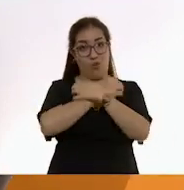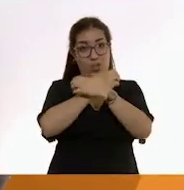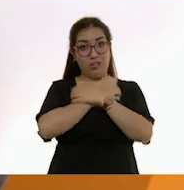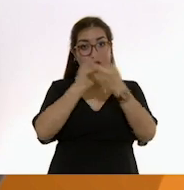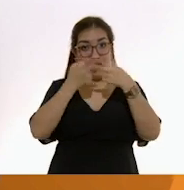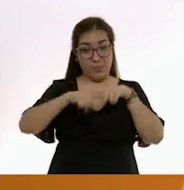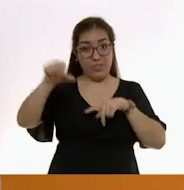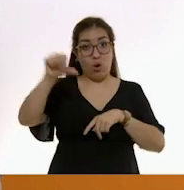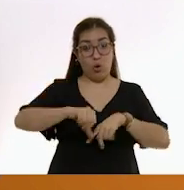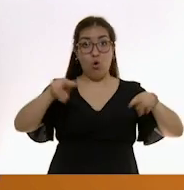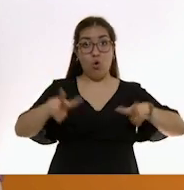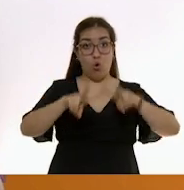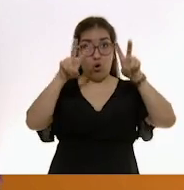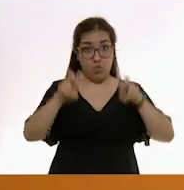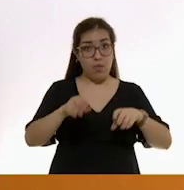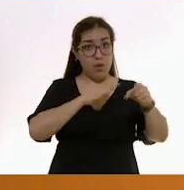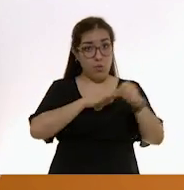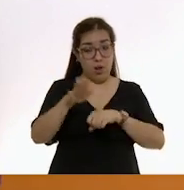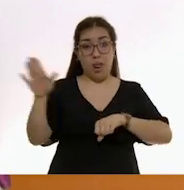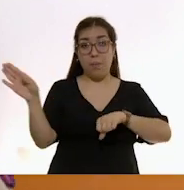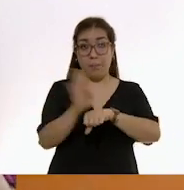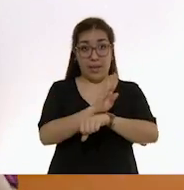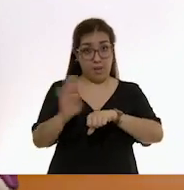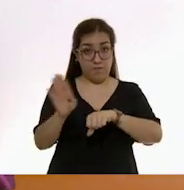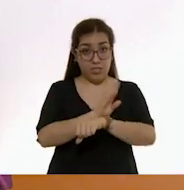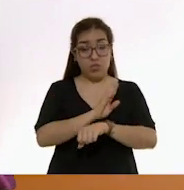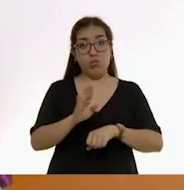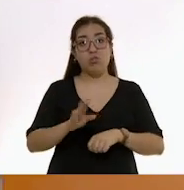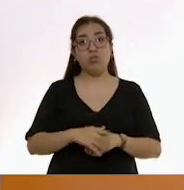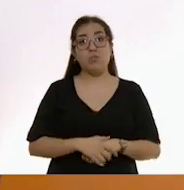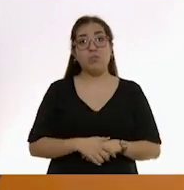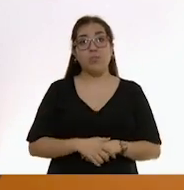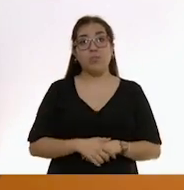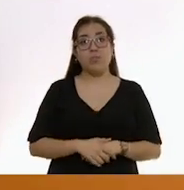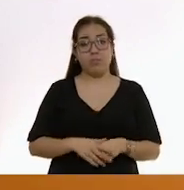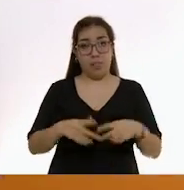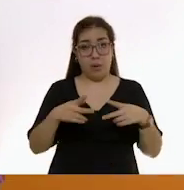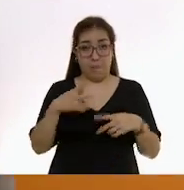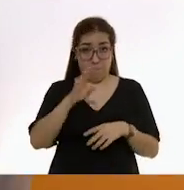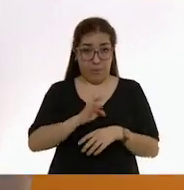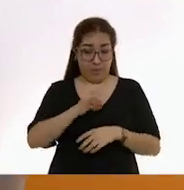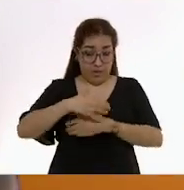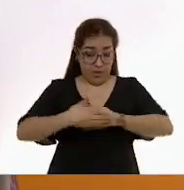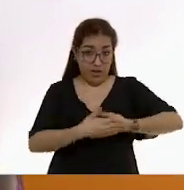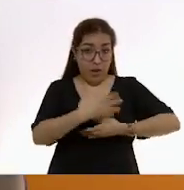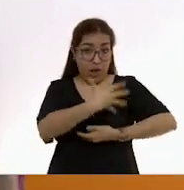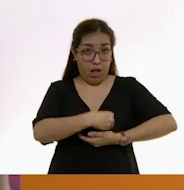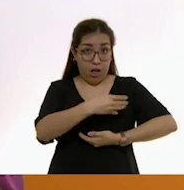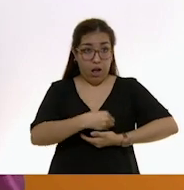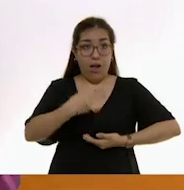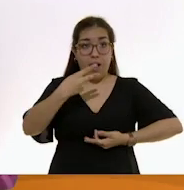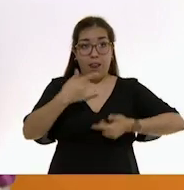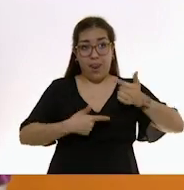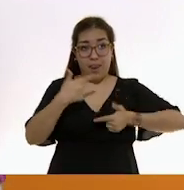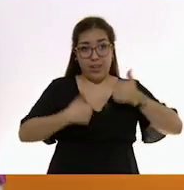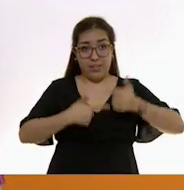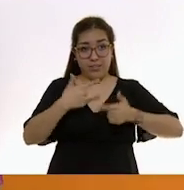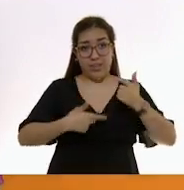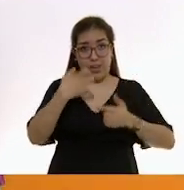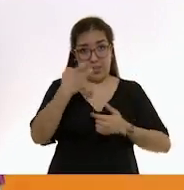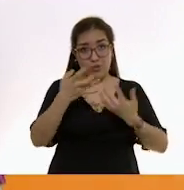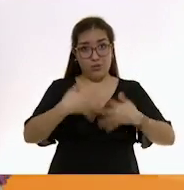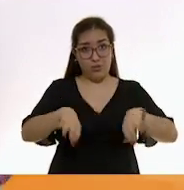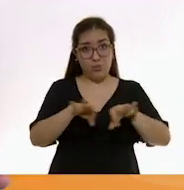descubriremos los grandes beneficios que obtienen los bebés al ser amamantados. Les daremos información sobre